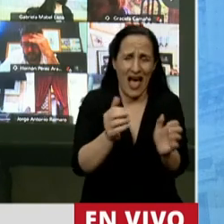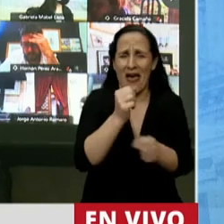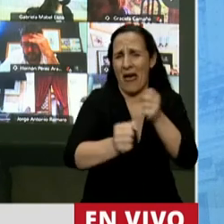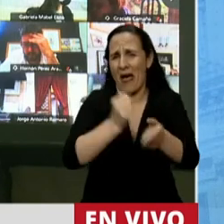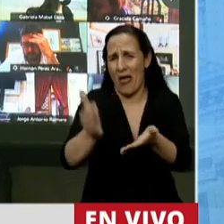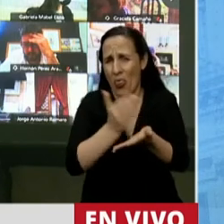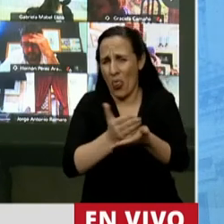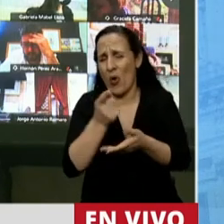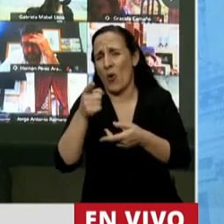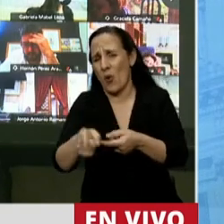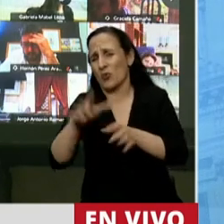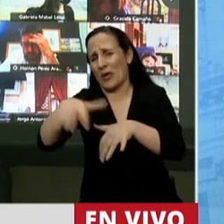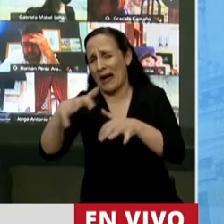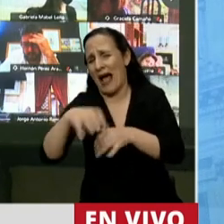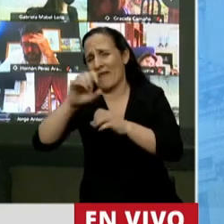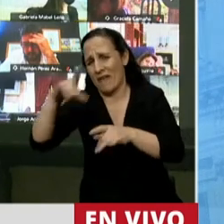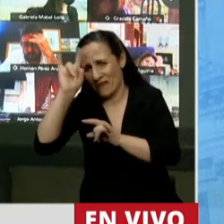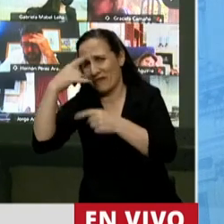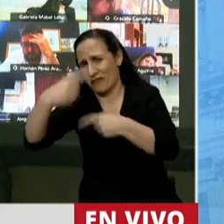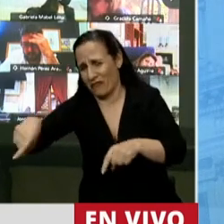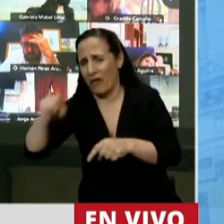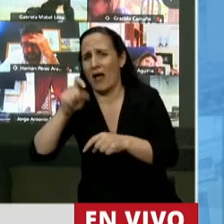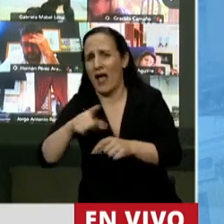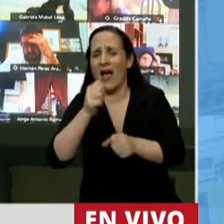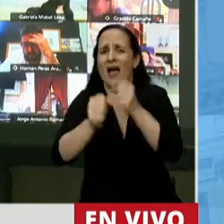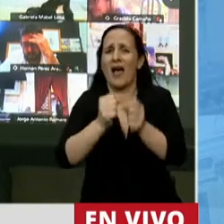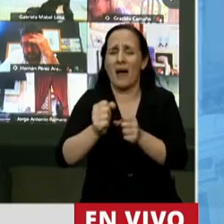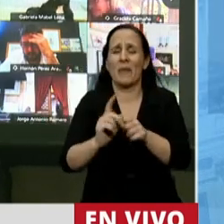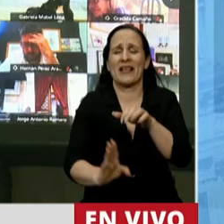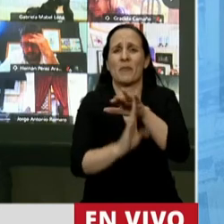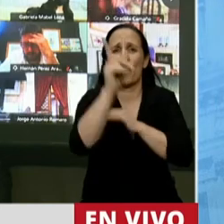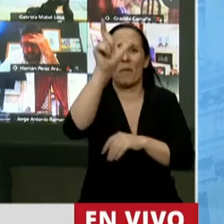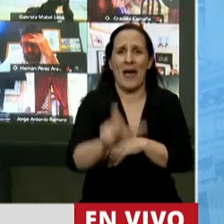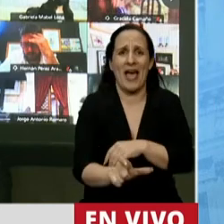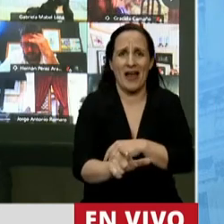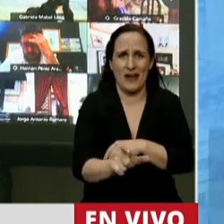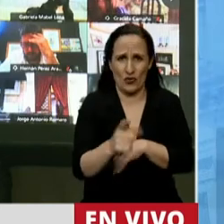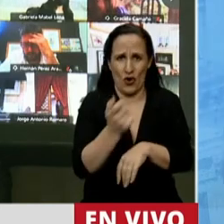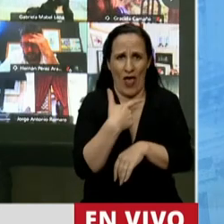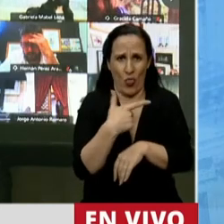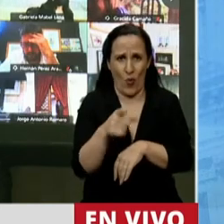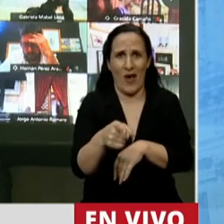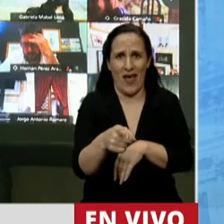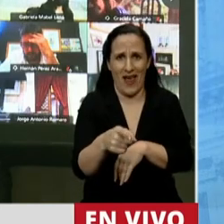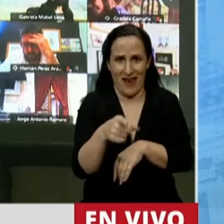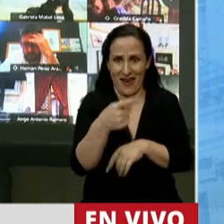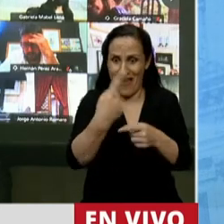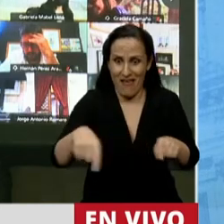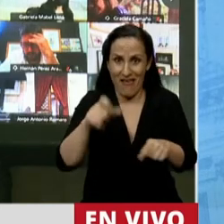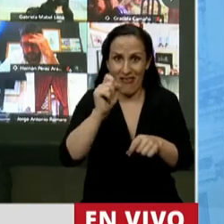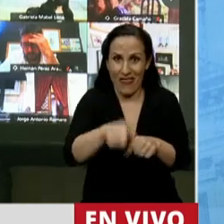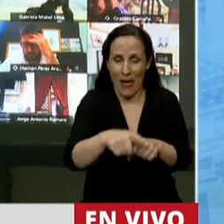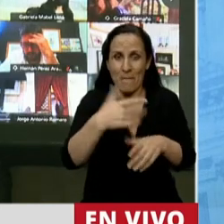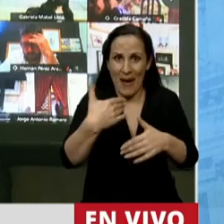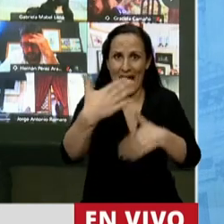comercios, de servicios, agrarias, granaderas, están estructuradas como empresas unipersonales. Este impuesto recae sobre los activos que forman parte del